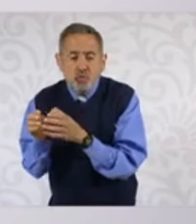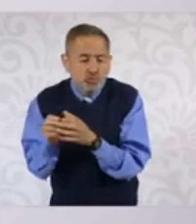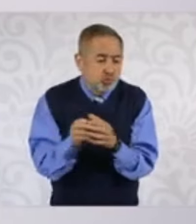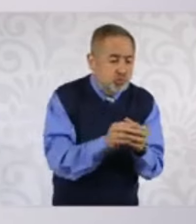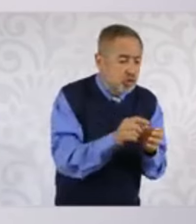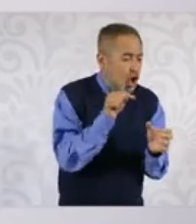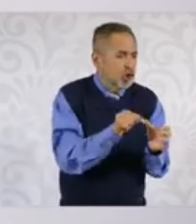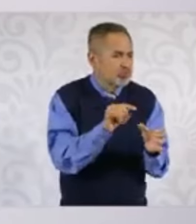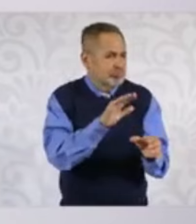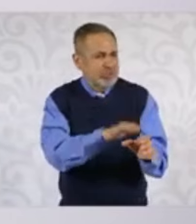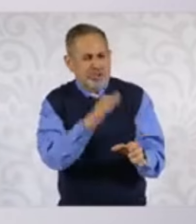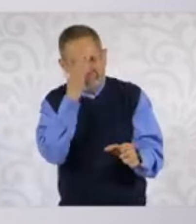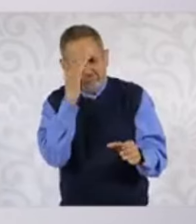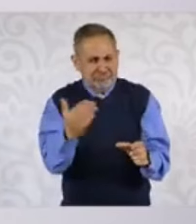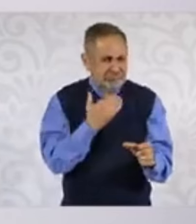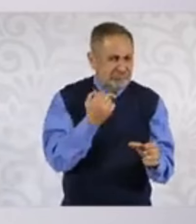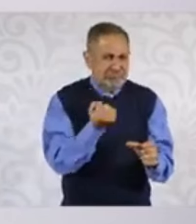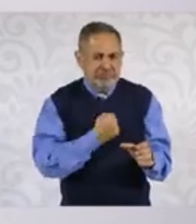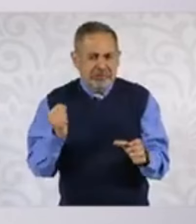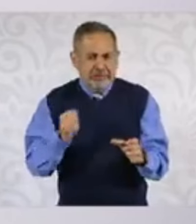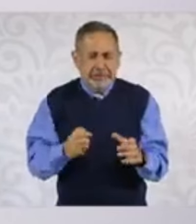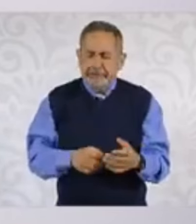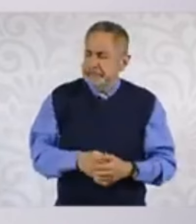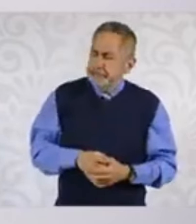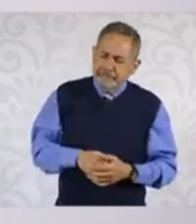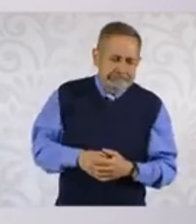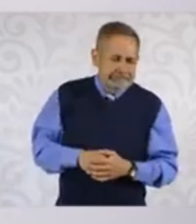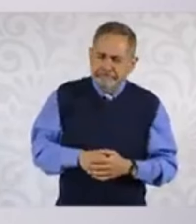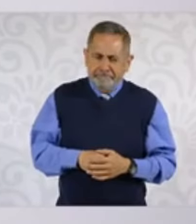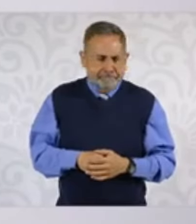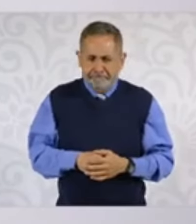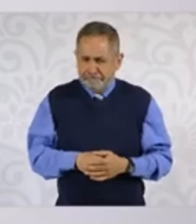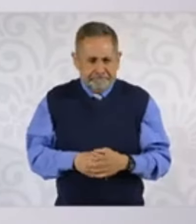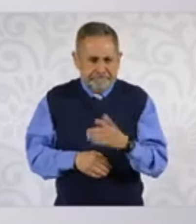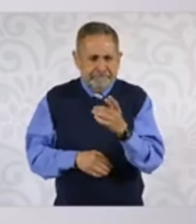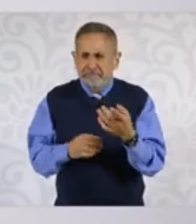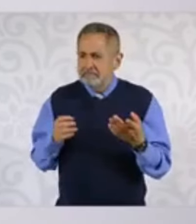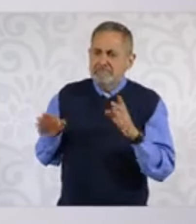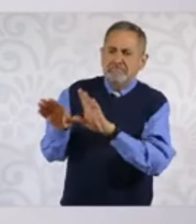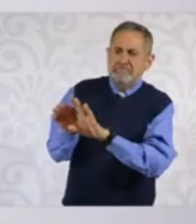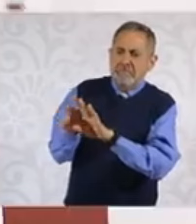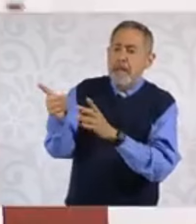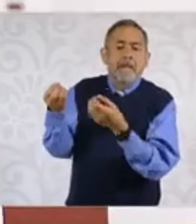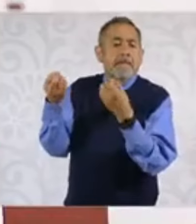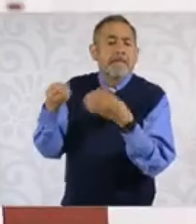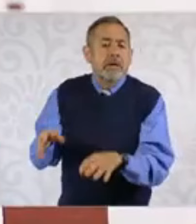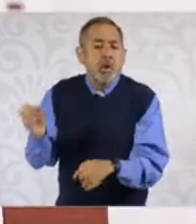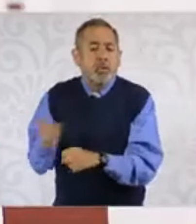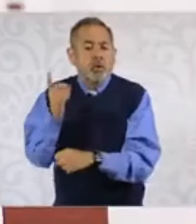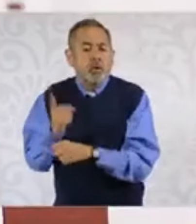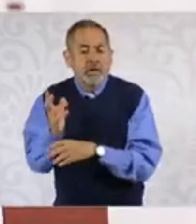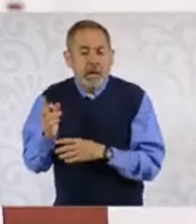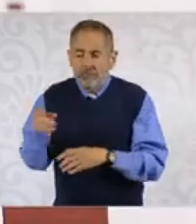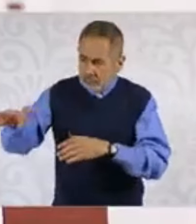cotizado en el Issste durante su vida laboral, es muy importante que ya vayan preparando